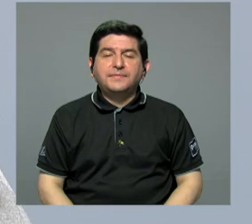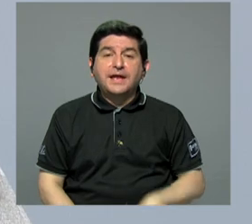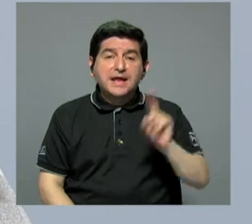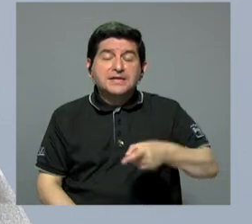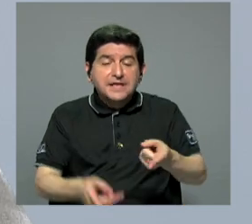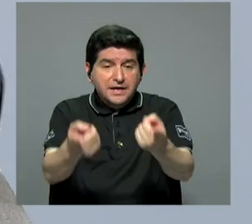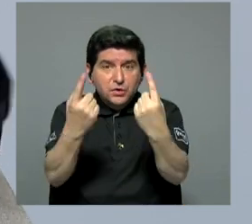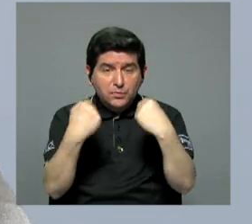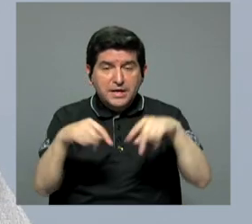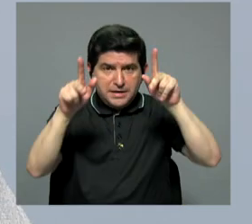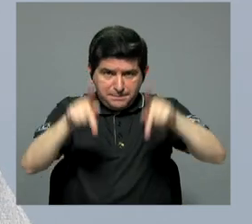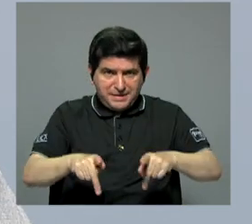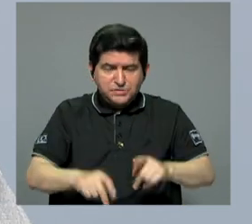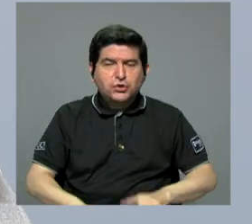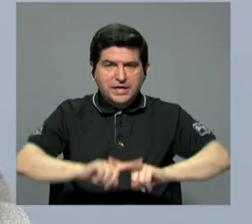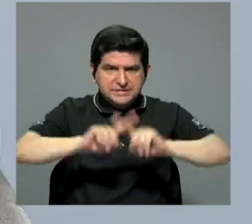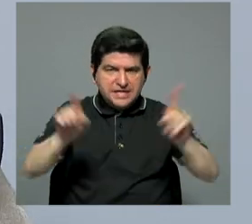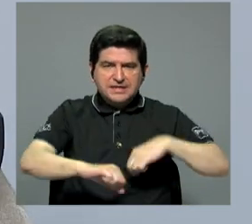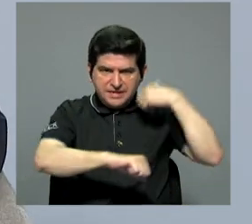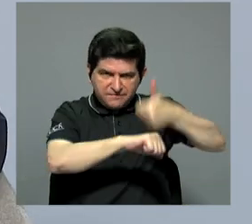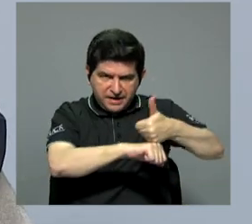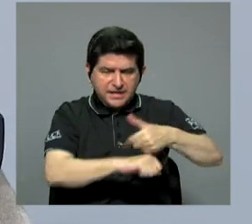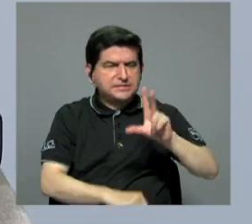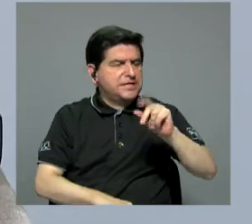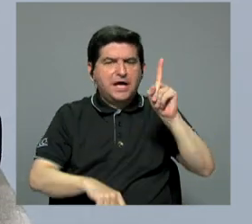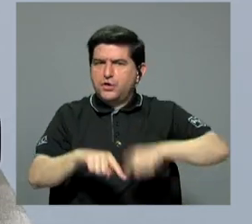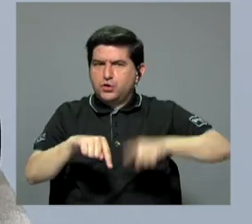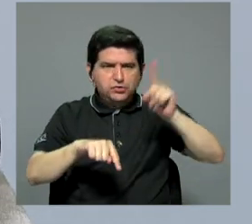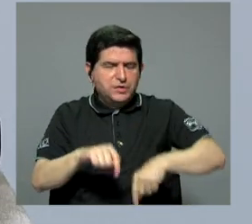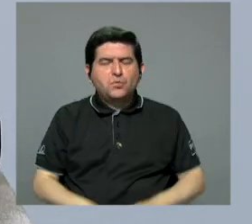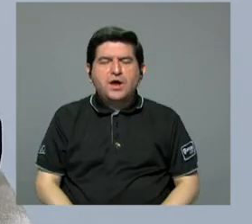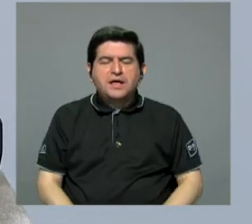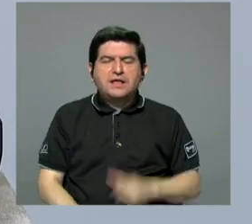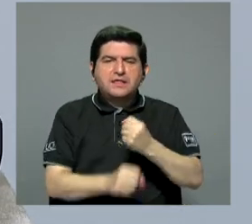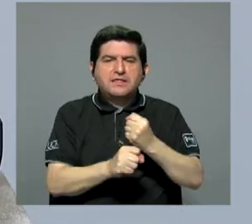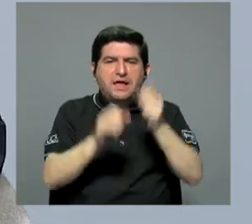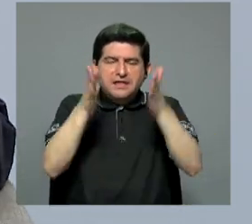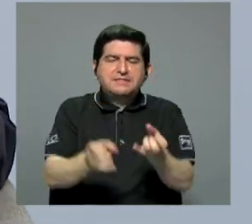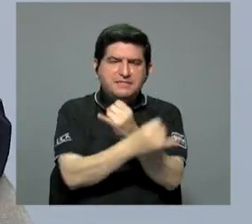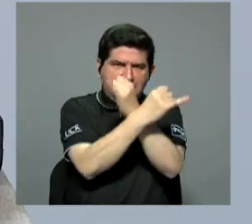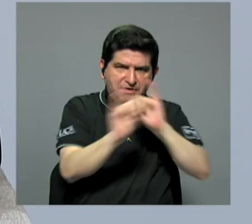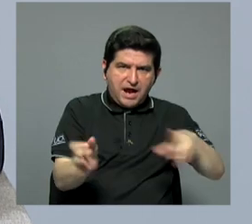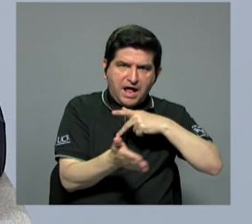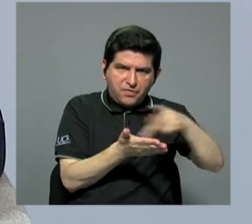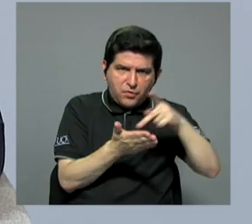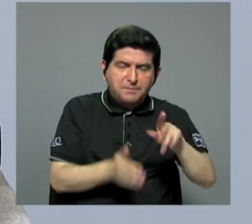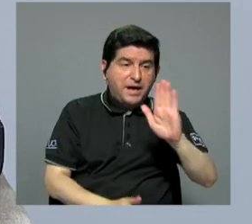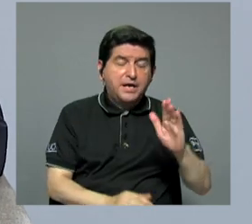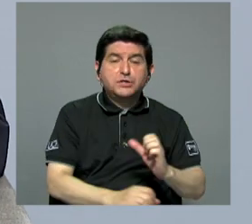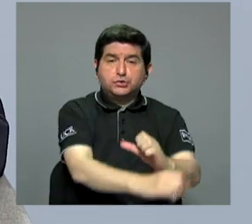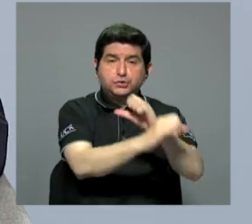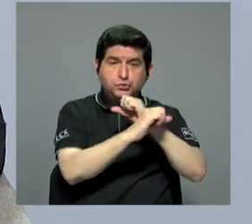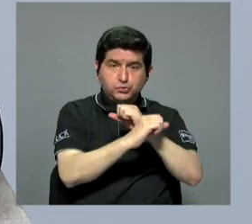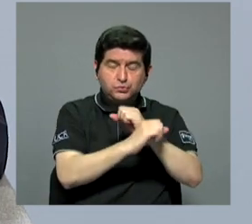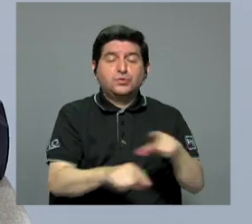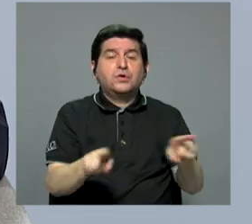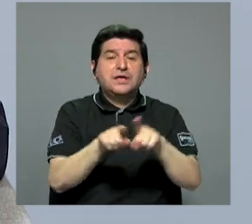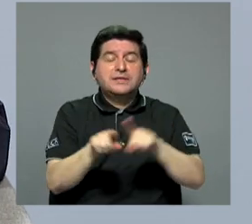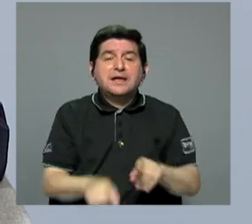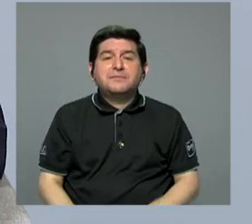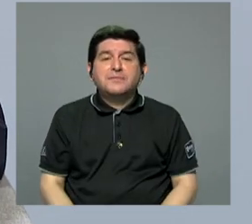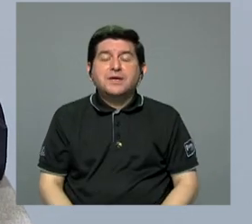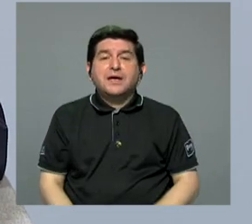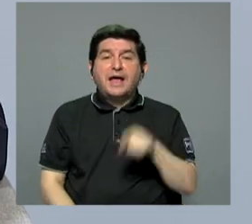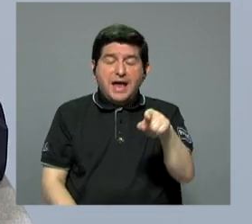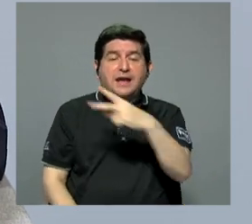que traer a esta gente, hay que hacer una diferenciación. No podemos pretender que un independiente pague su seguro y además pague el seguro